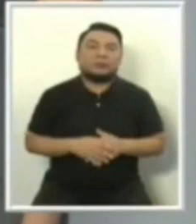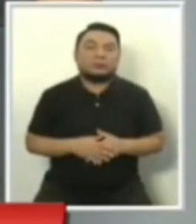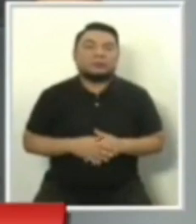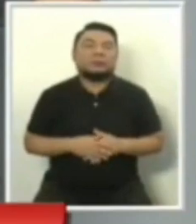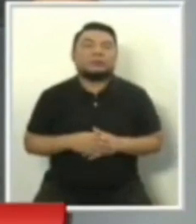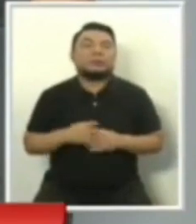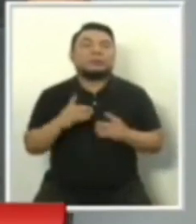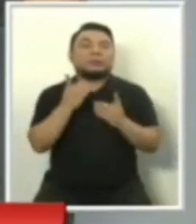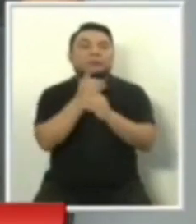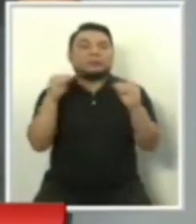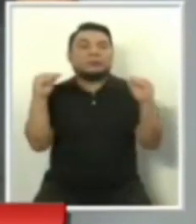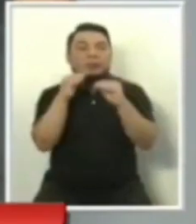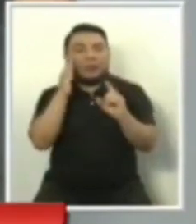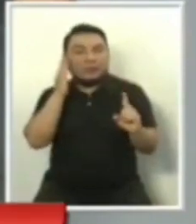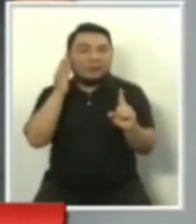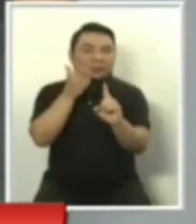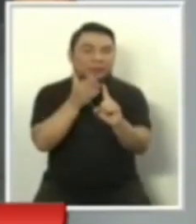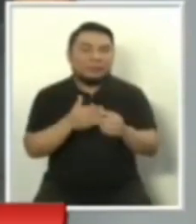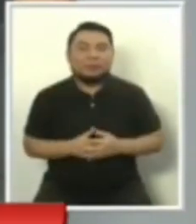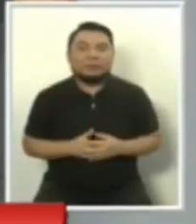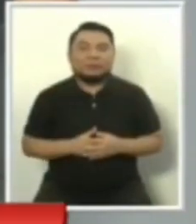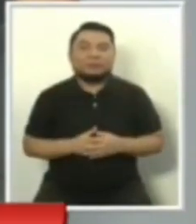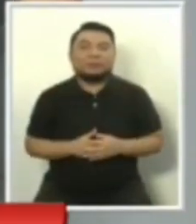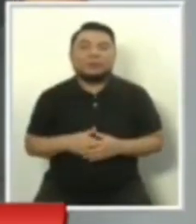Democracia Directa, Ingresa Alcántara.